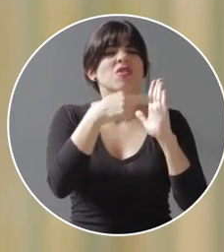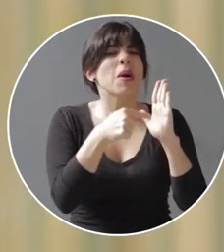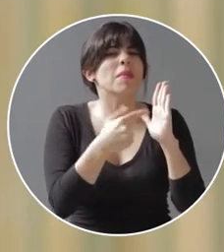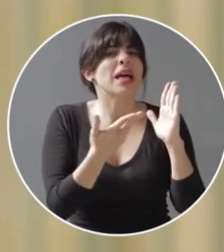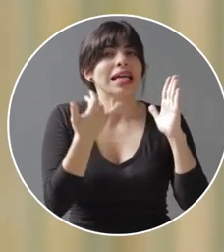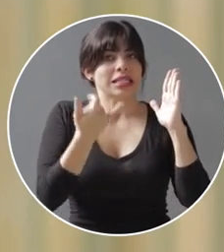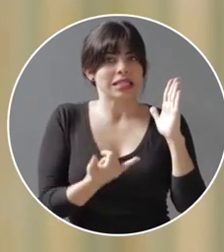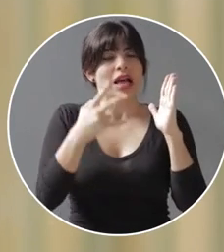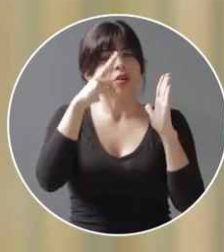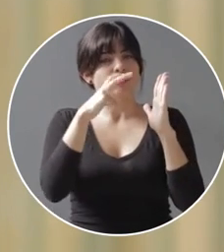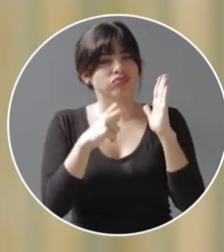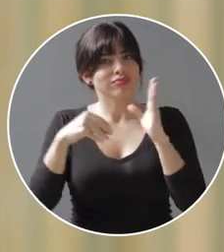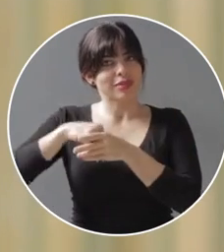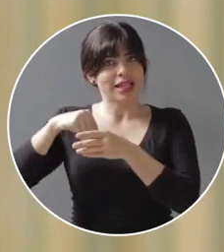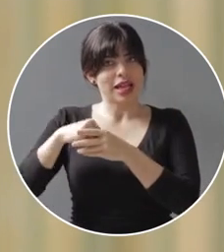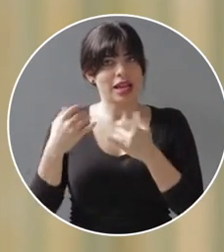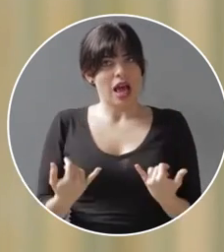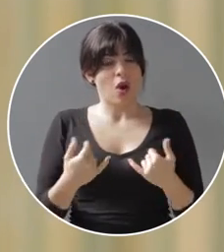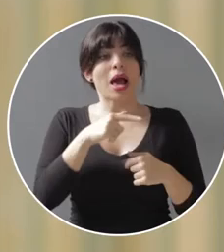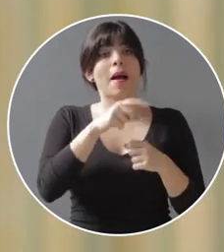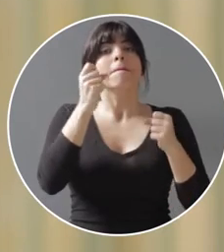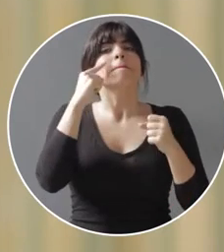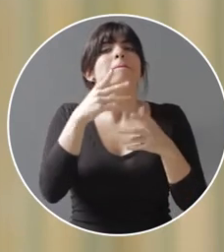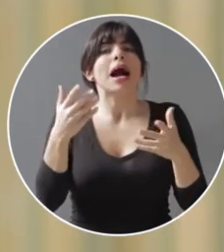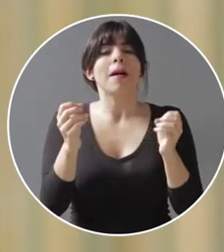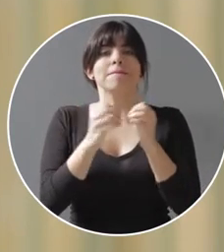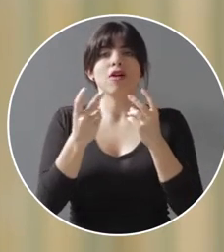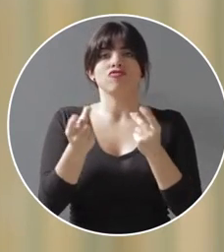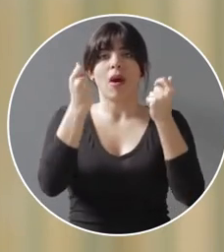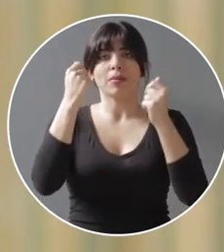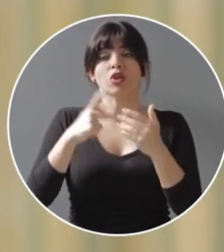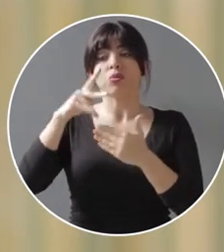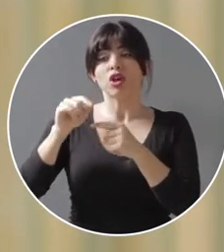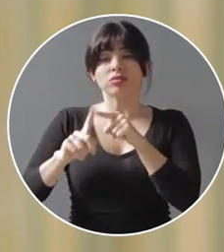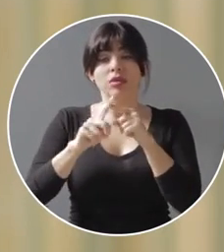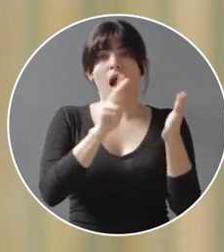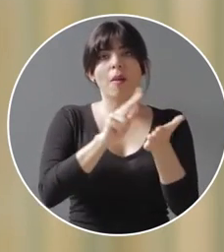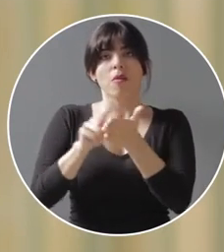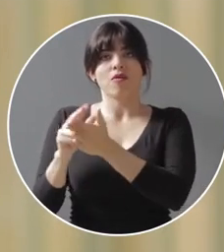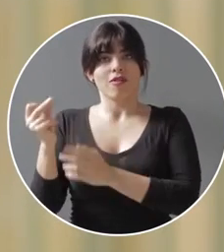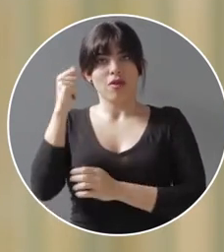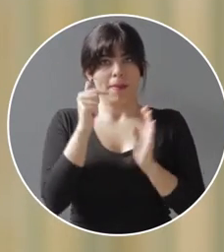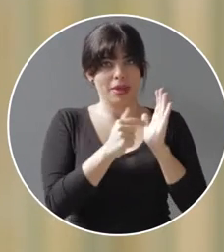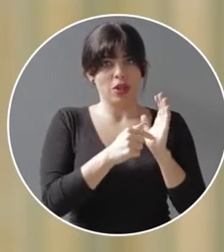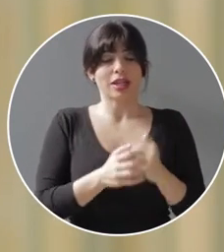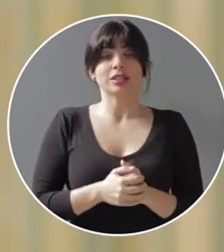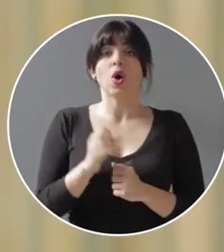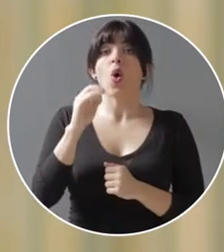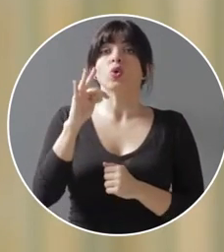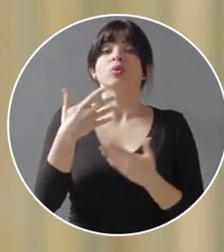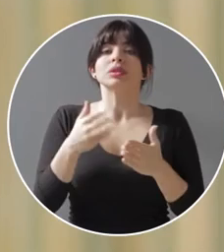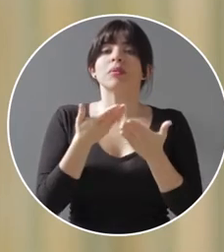ya está en la fase de revisión interna. Esto hará más rápida la aprobación de proyectos. En octubre planteamos que el